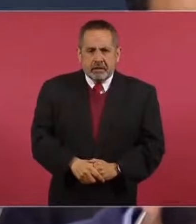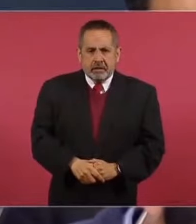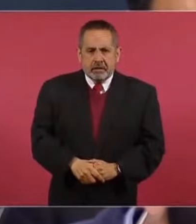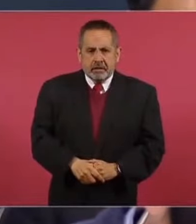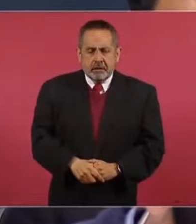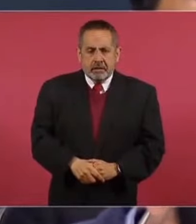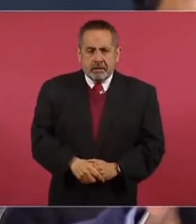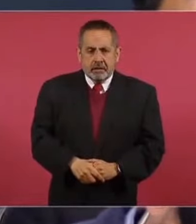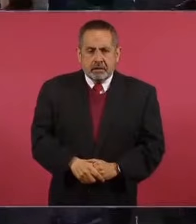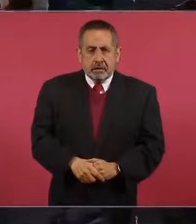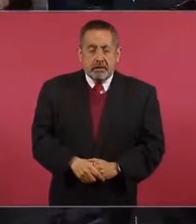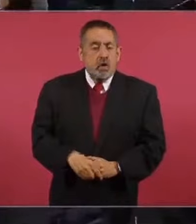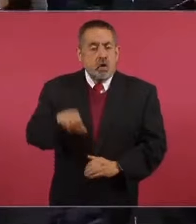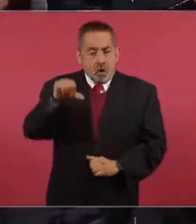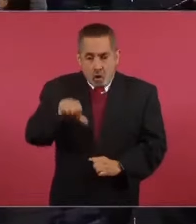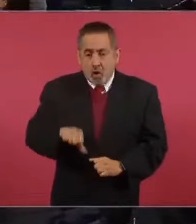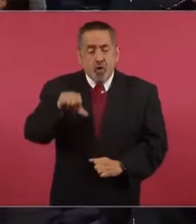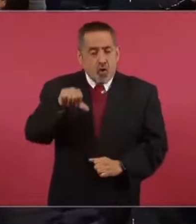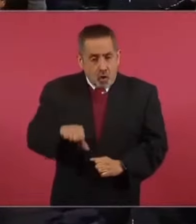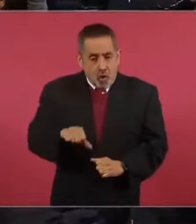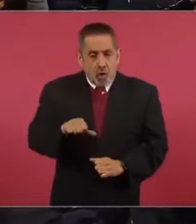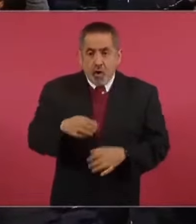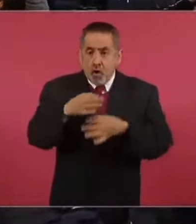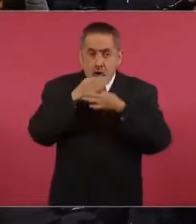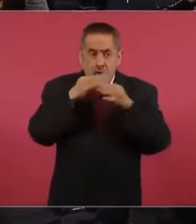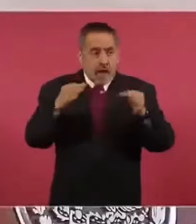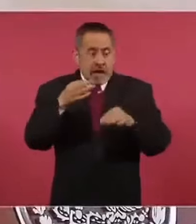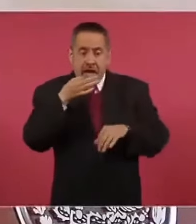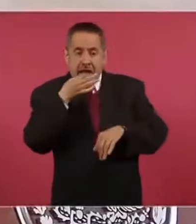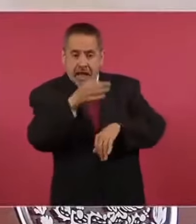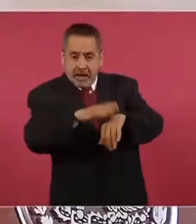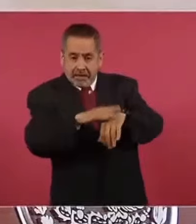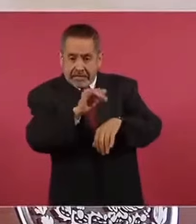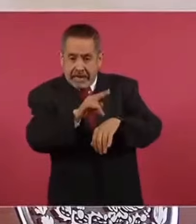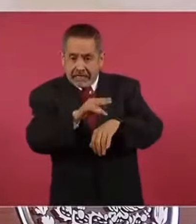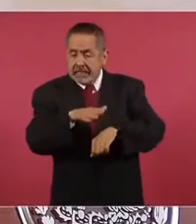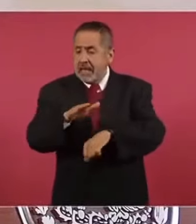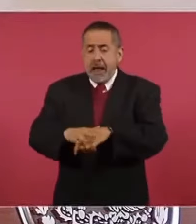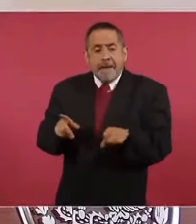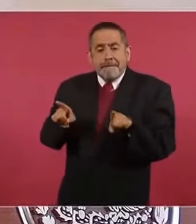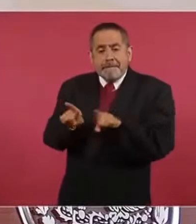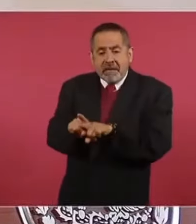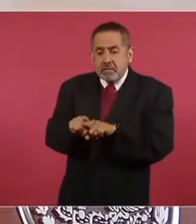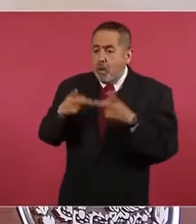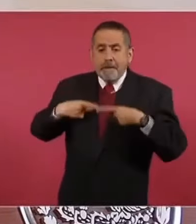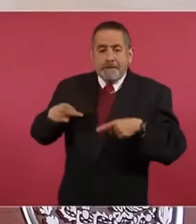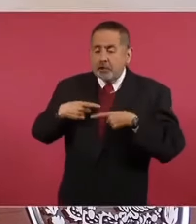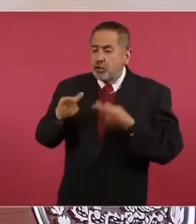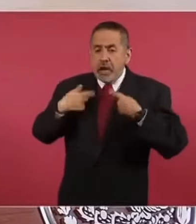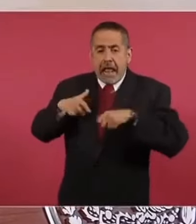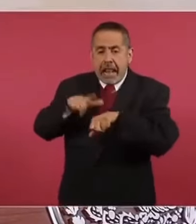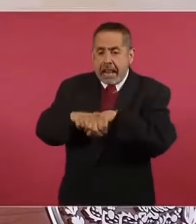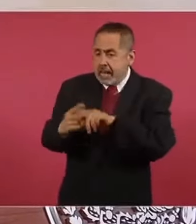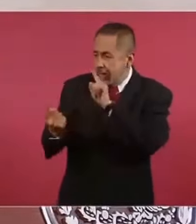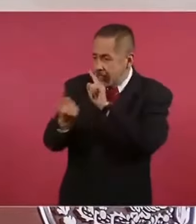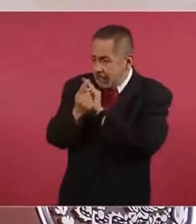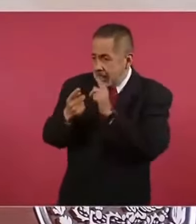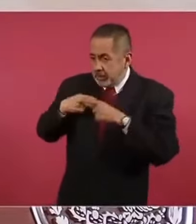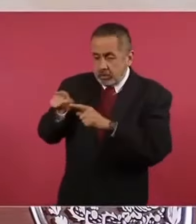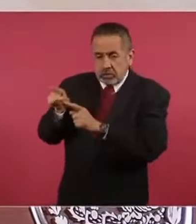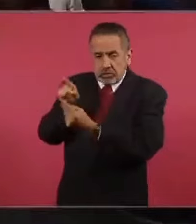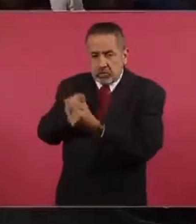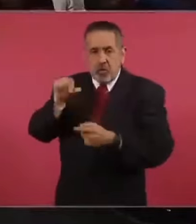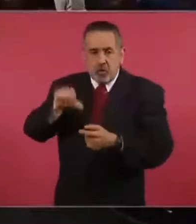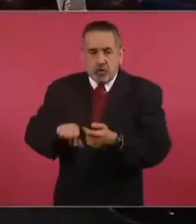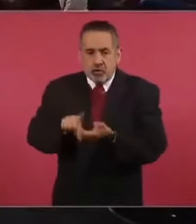esa notificación? Hoy, una vez que se notifique al INAI, al mismo tiempo, simultáneamente, a los reporteros que vieron vulnerados sus datos.